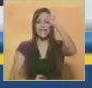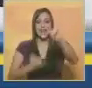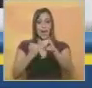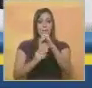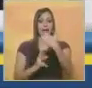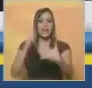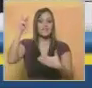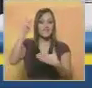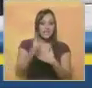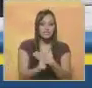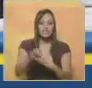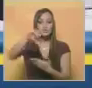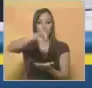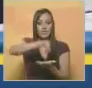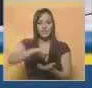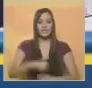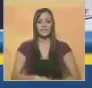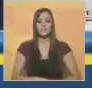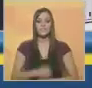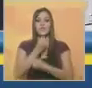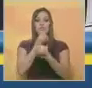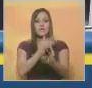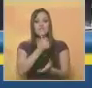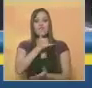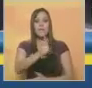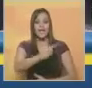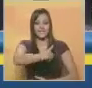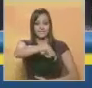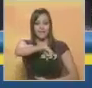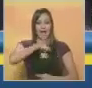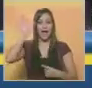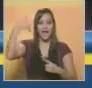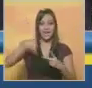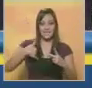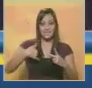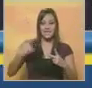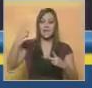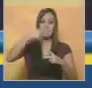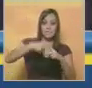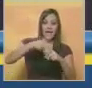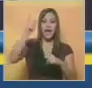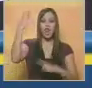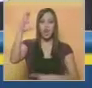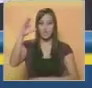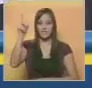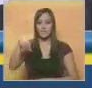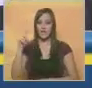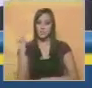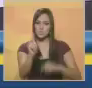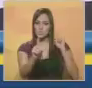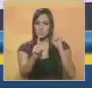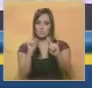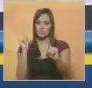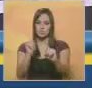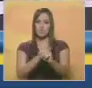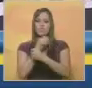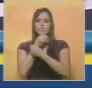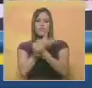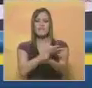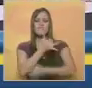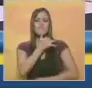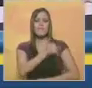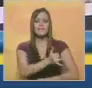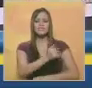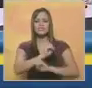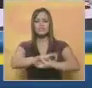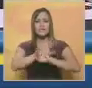planificación de ciudades. Hay representantes de España, Argentina y también de Colombia. Oigamos parte de las